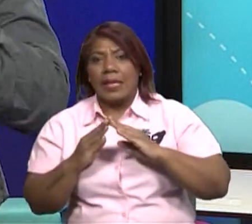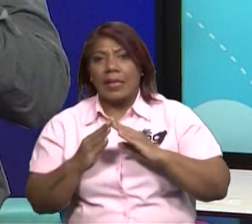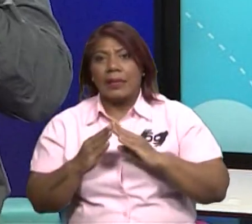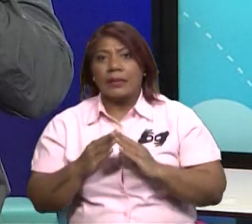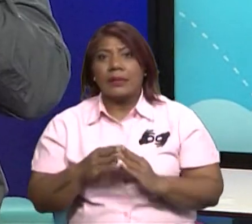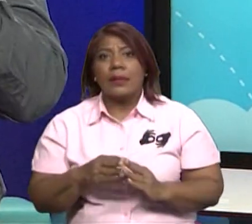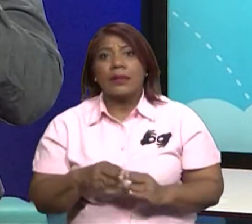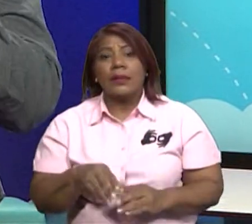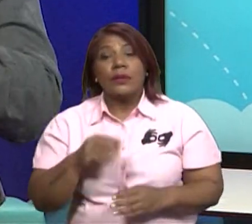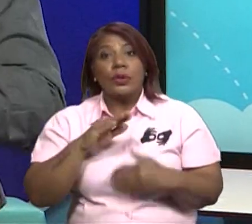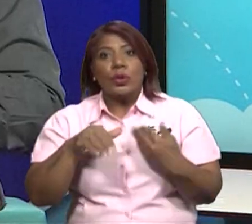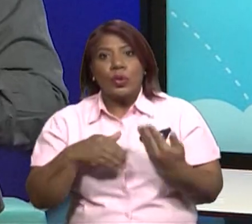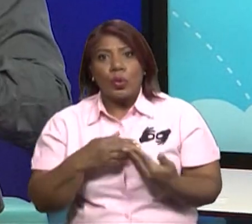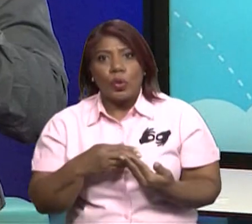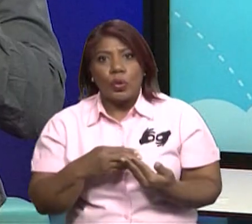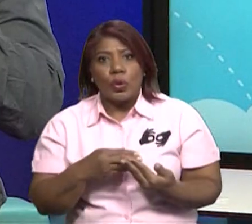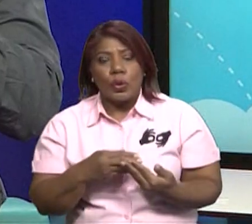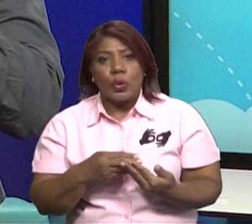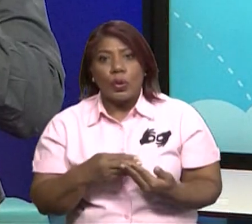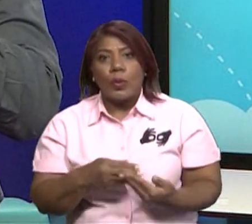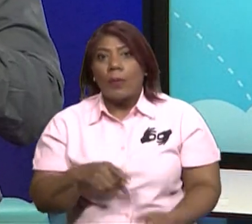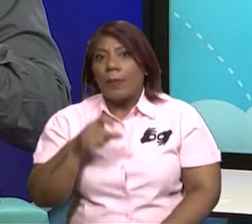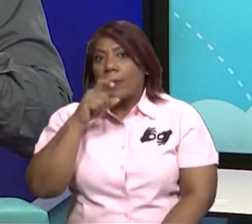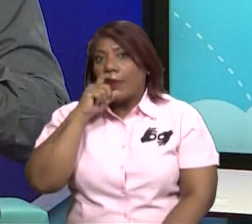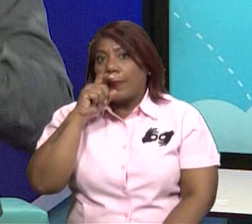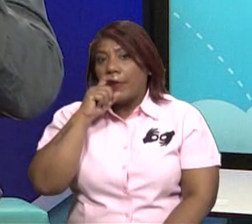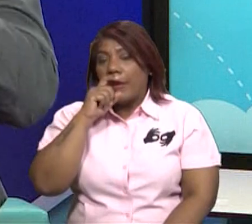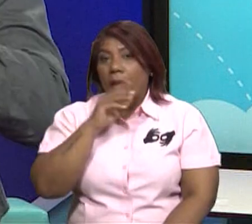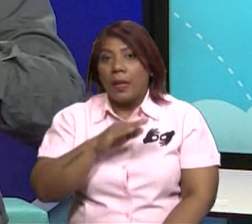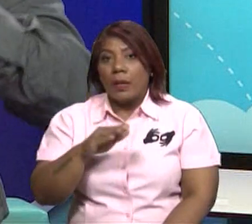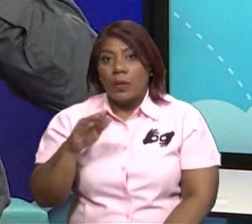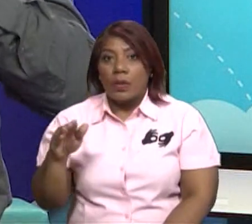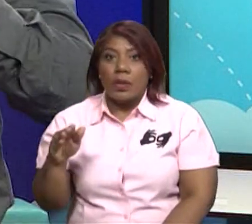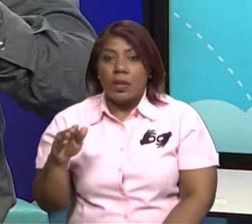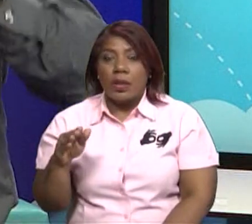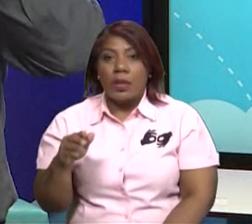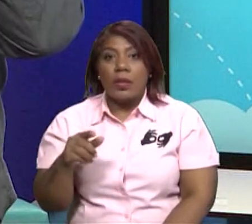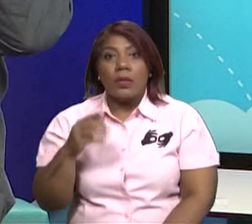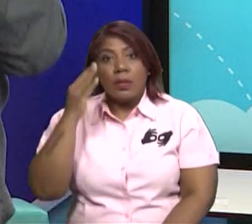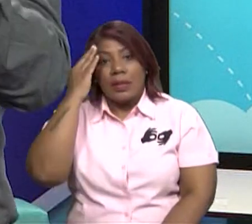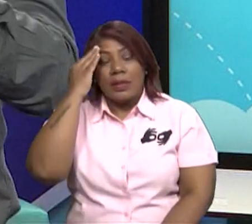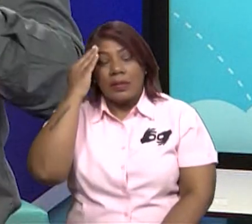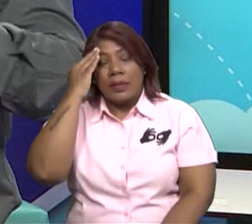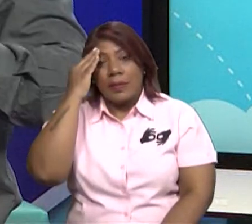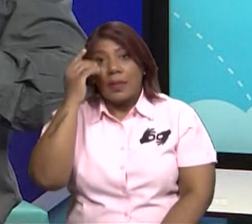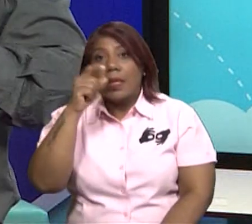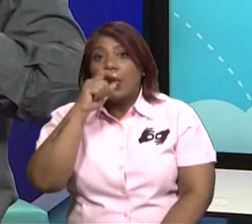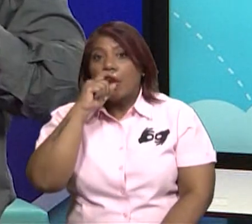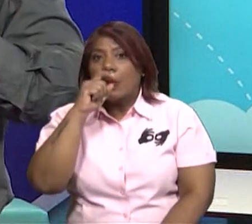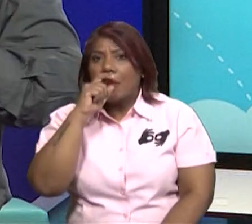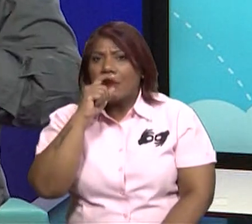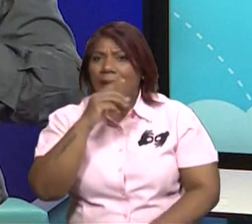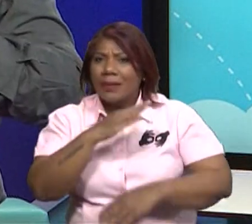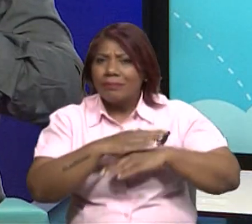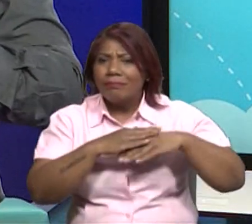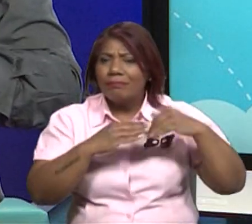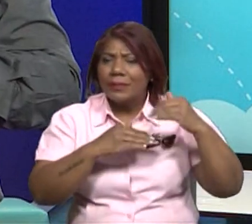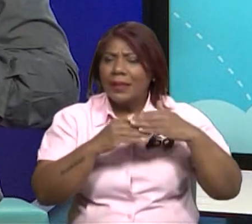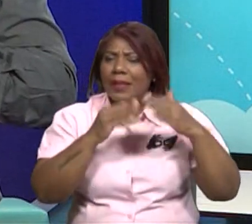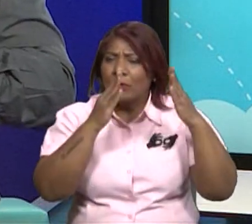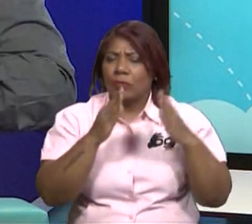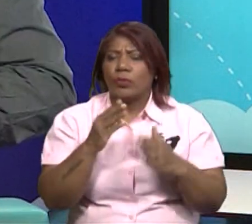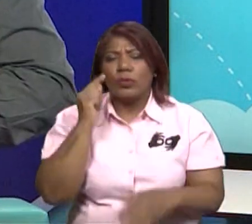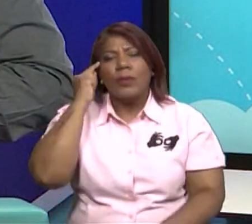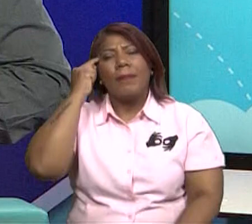toda esa gente que me está escuchando y tienen papás, tienen esos niños que me observan y tienen sus papás que son, trabajan en esa área. Hay que tener en